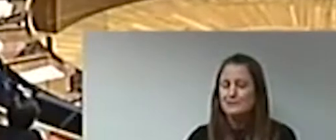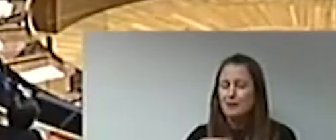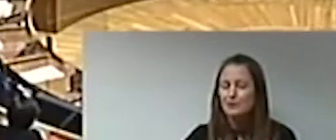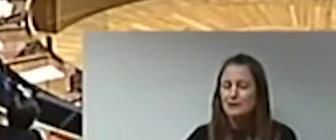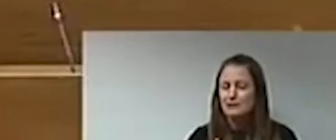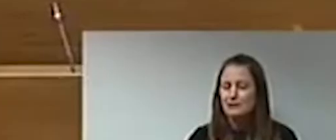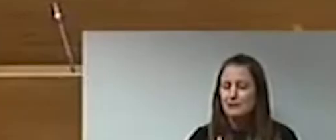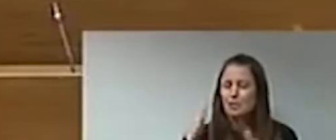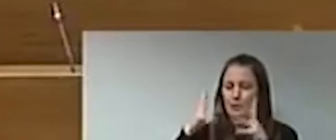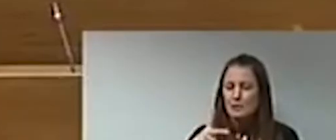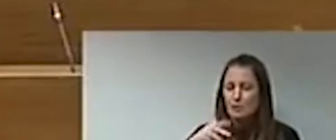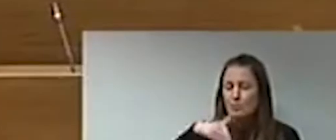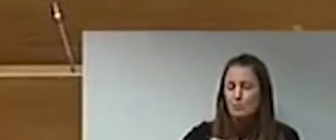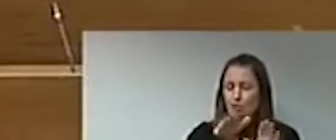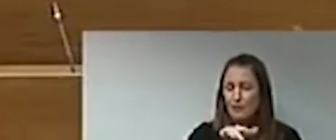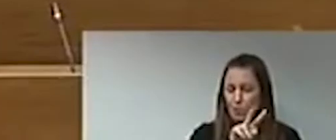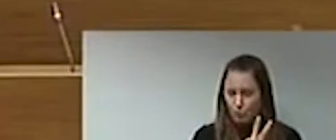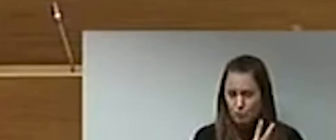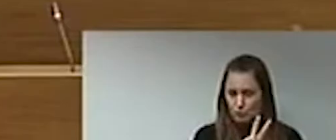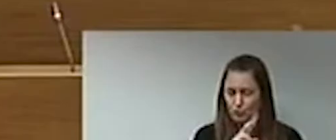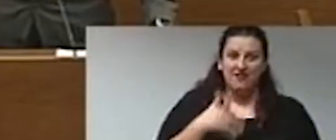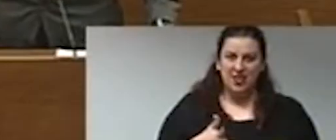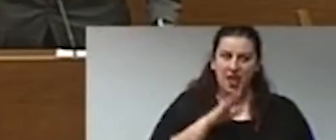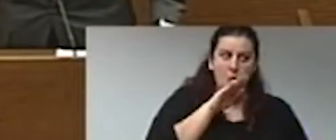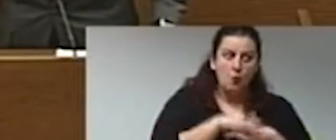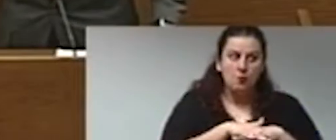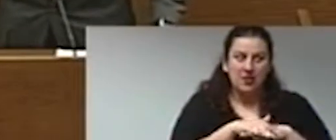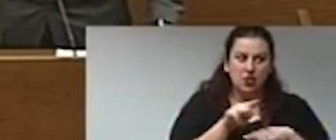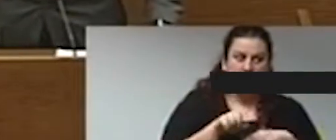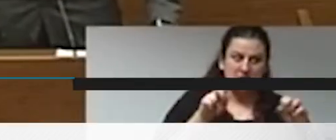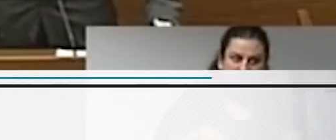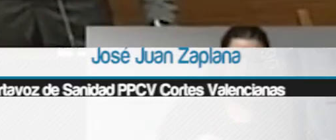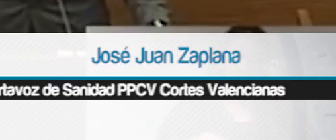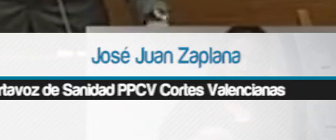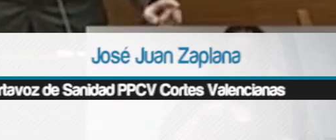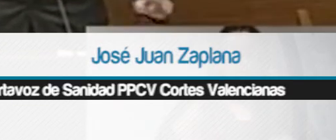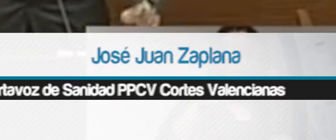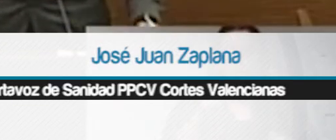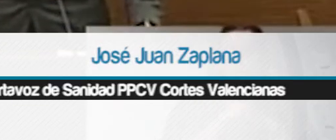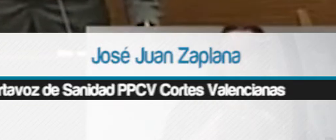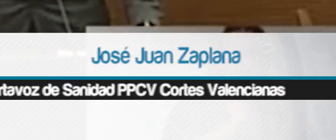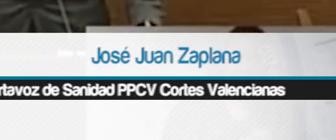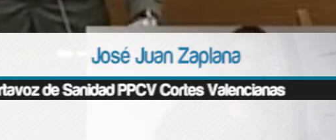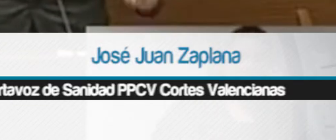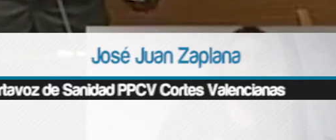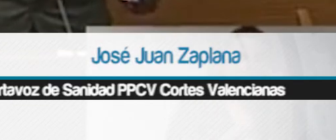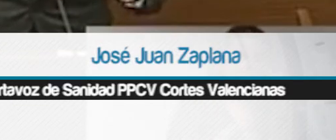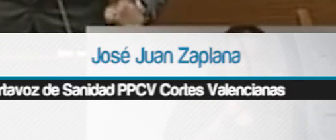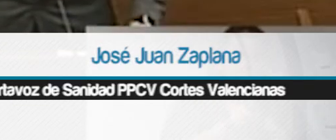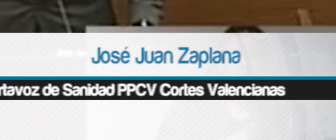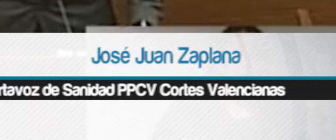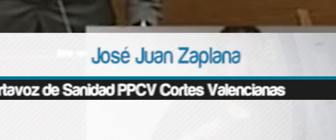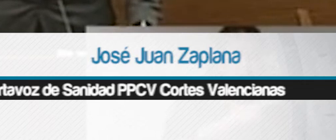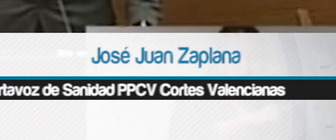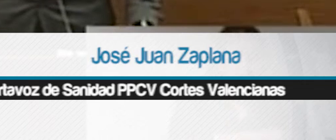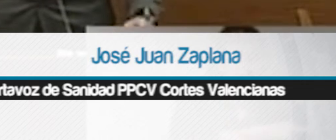que desde el Grupo Popular le venían solicitando. Señora Barceló, póngase en los zapatos de todos esos sanitarios que en